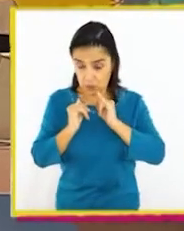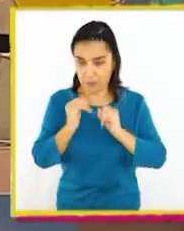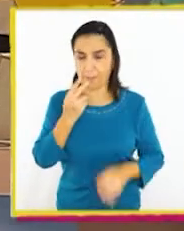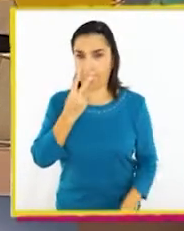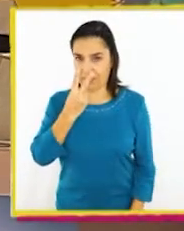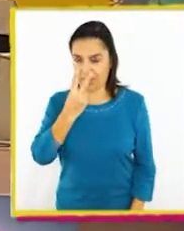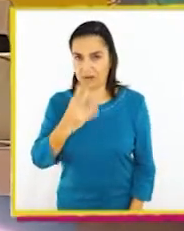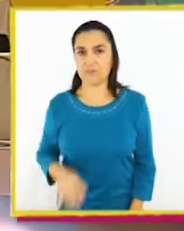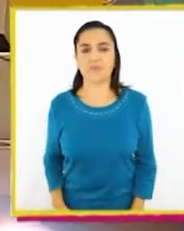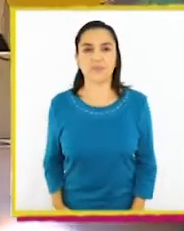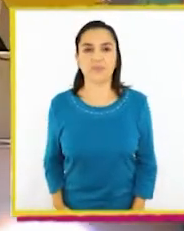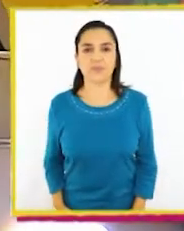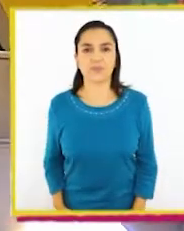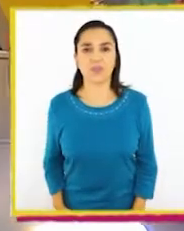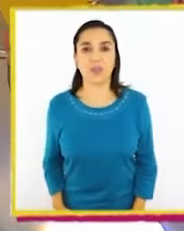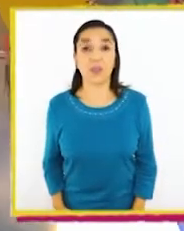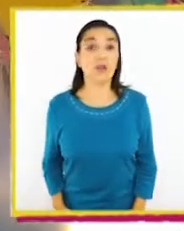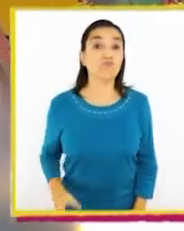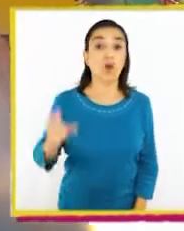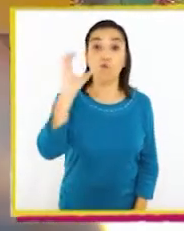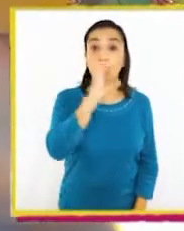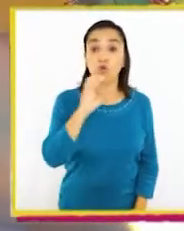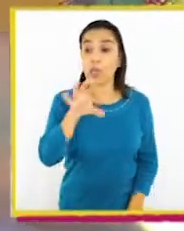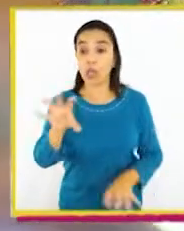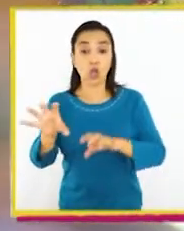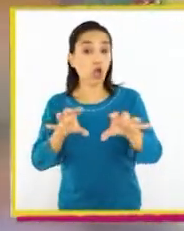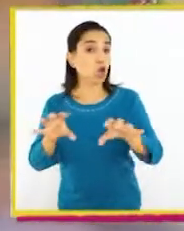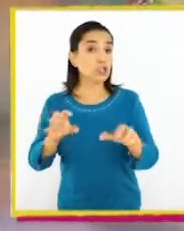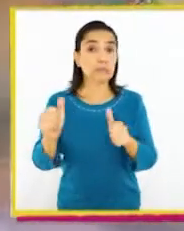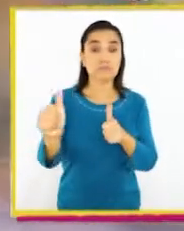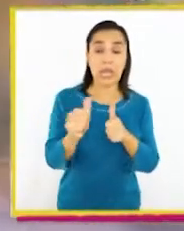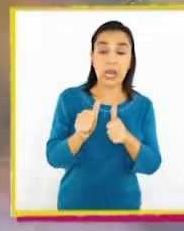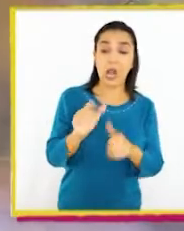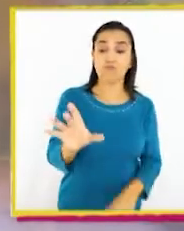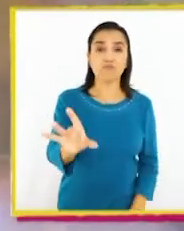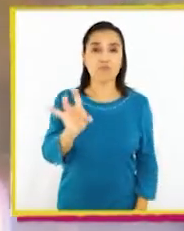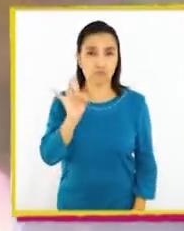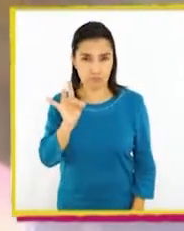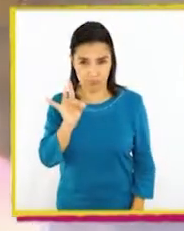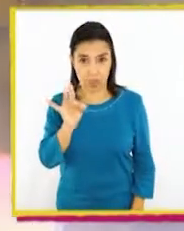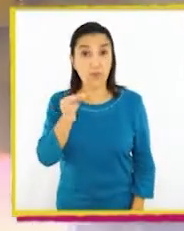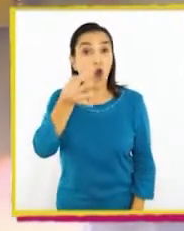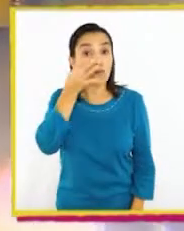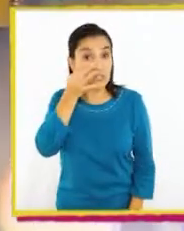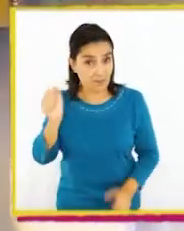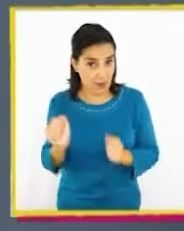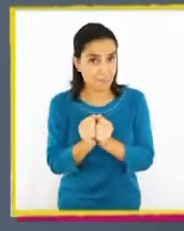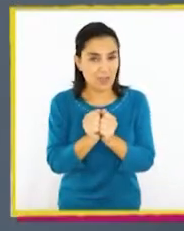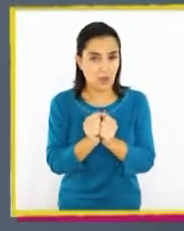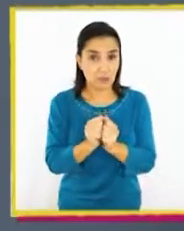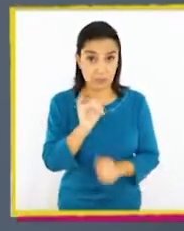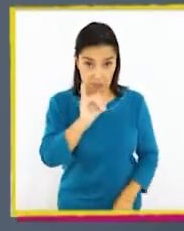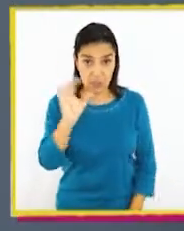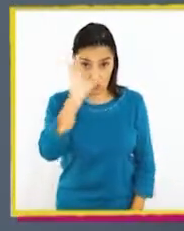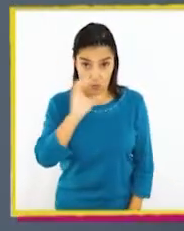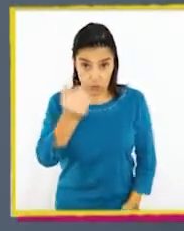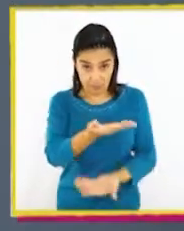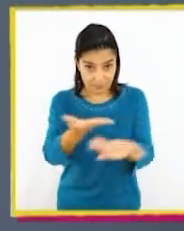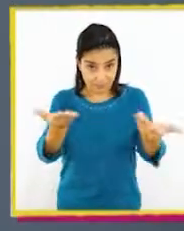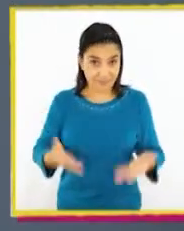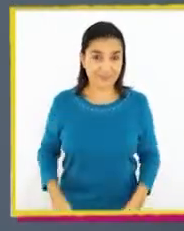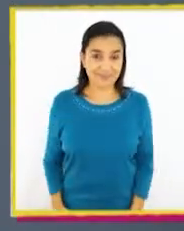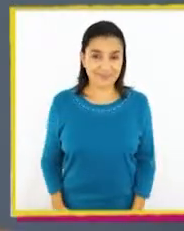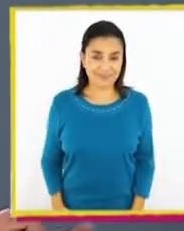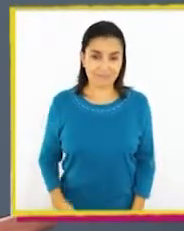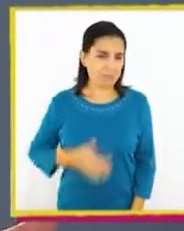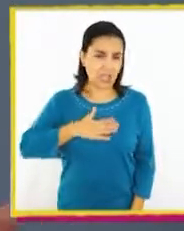Miren. Busquen ahora algo que tengan cerca, un objeto, para que lo observen conmigo. Eso. Busquen algo.